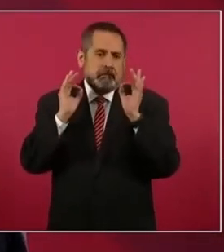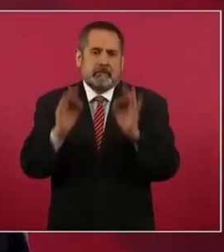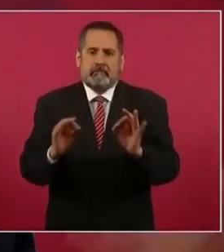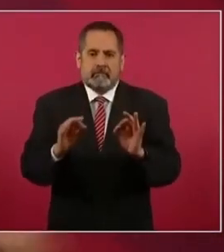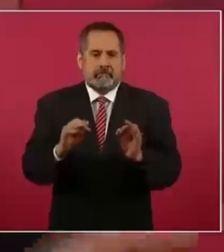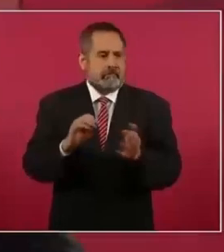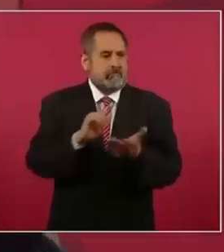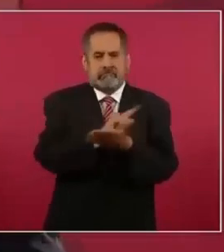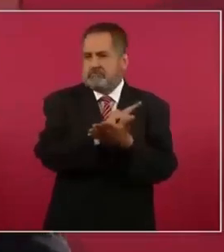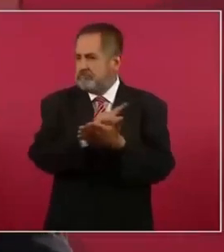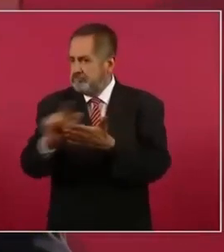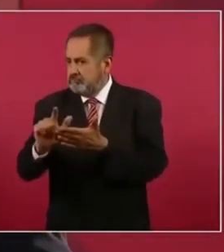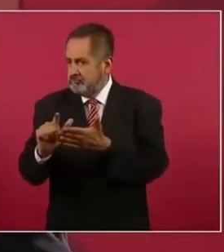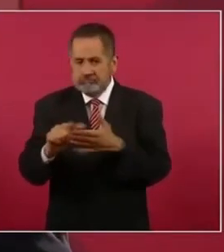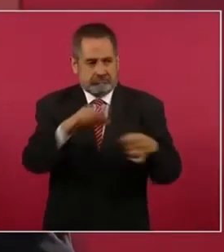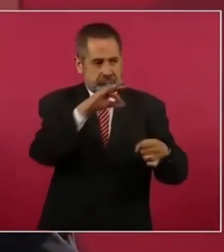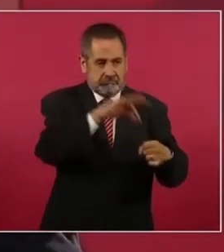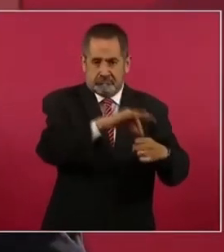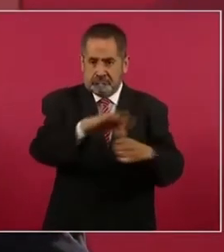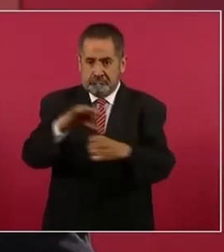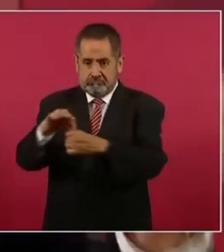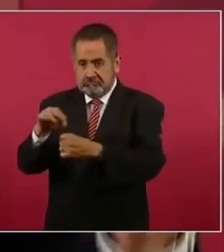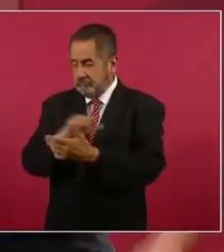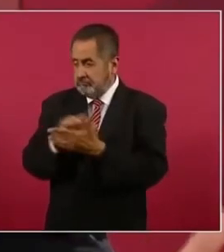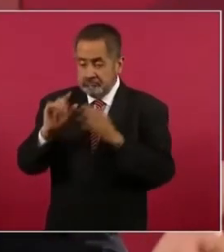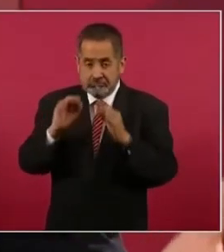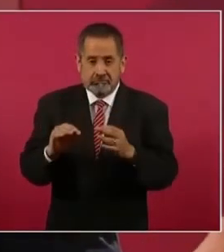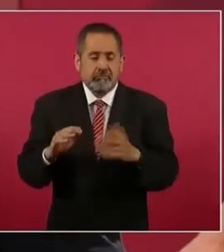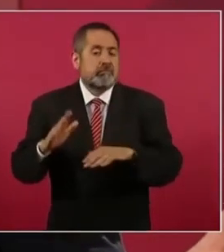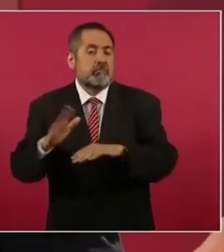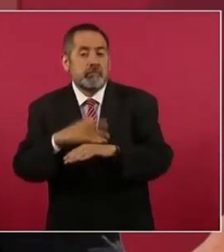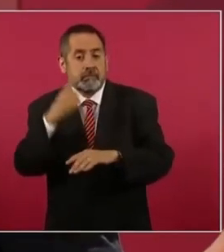pues si Fox